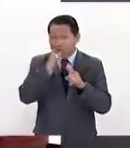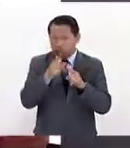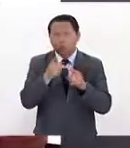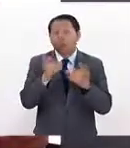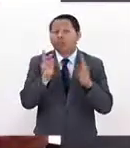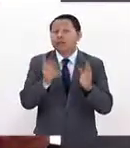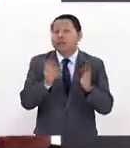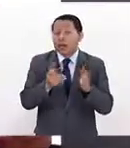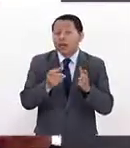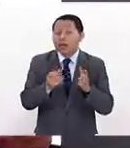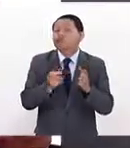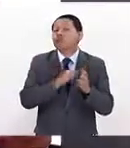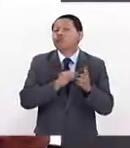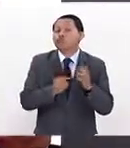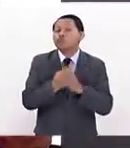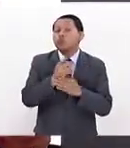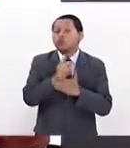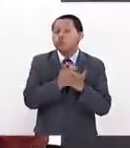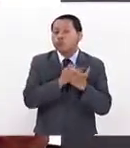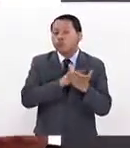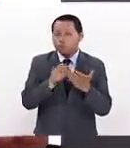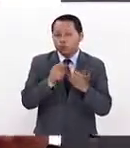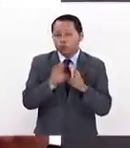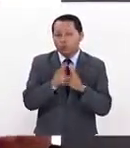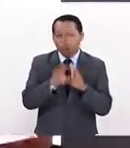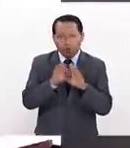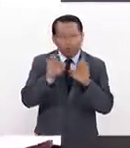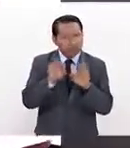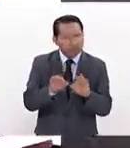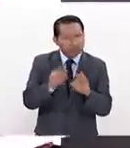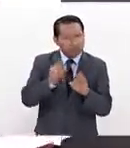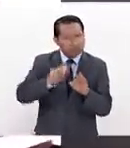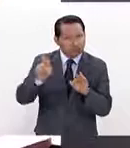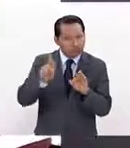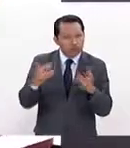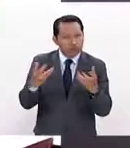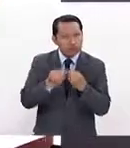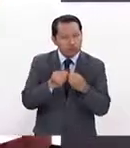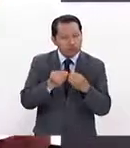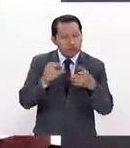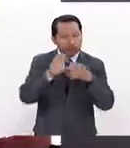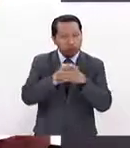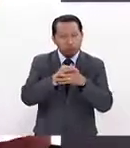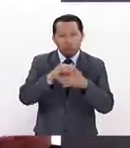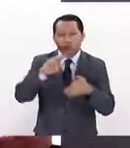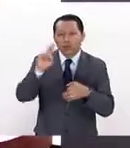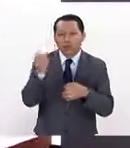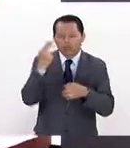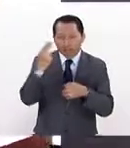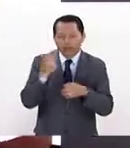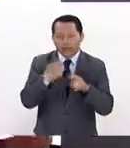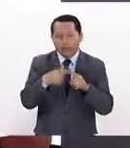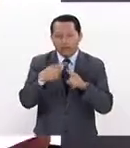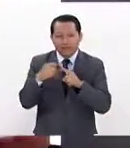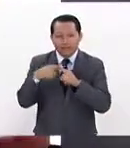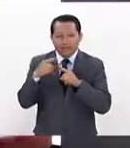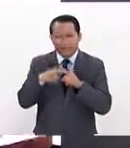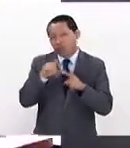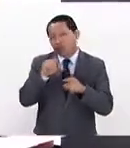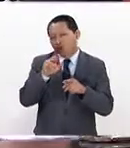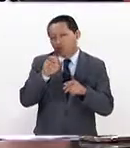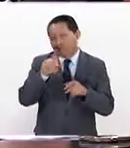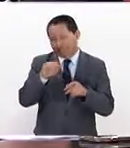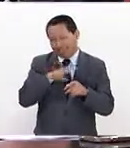algunos programas que son los programas premium de la universidad en alianza con algunas universidades hermanas de la red Laureate.